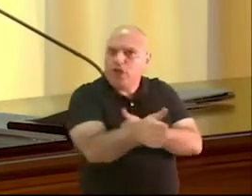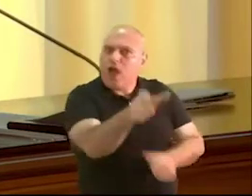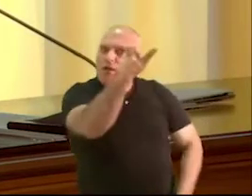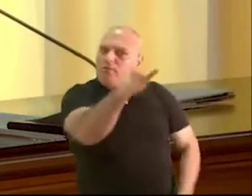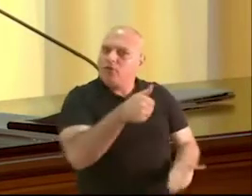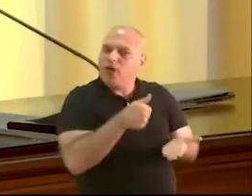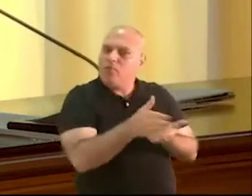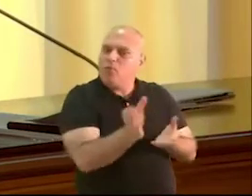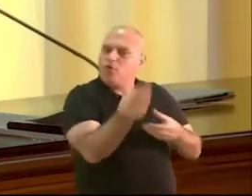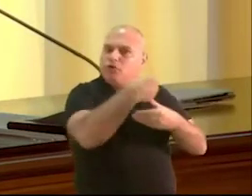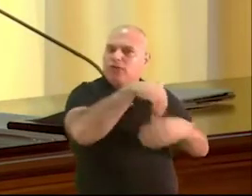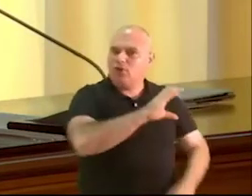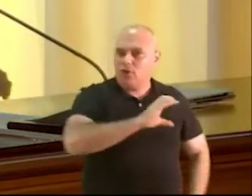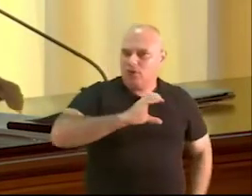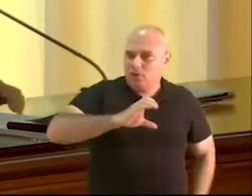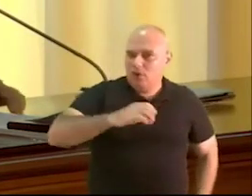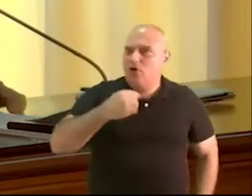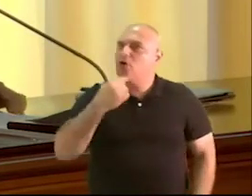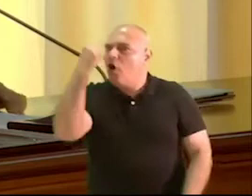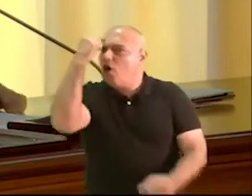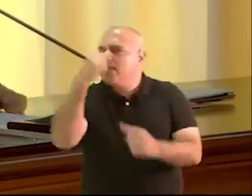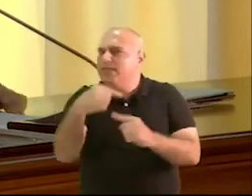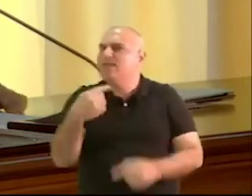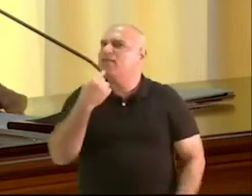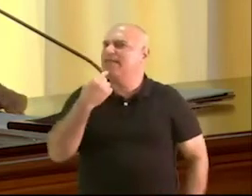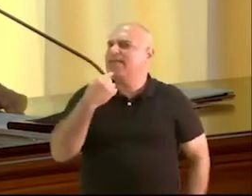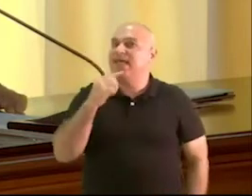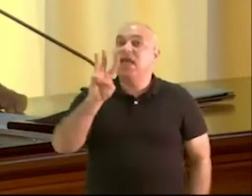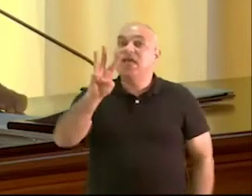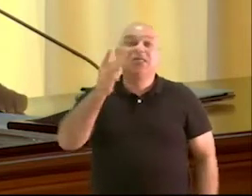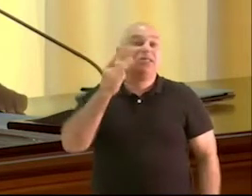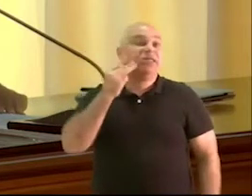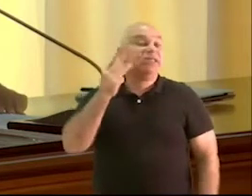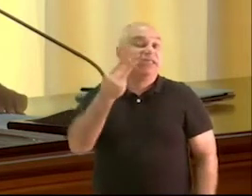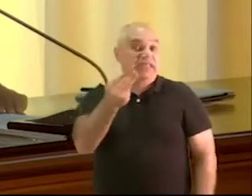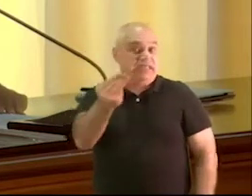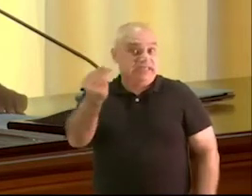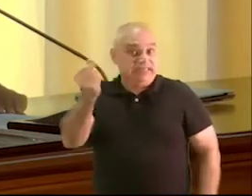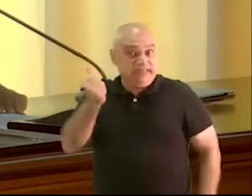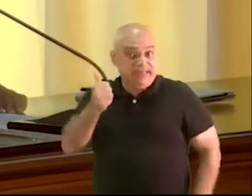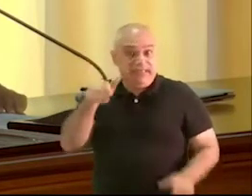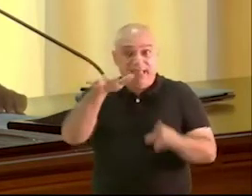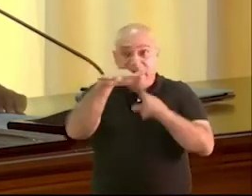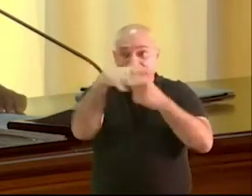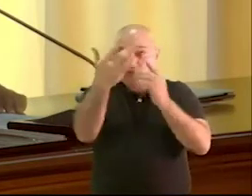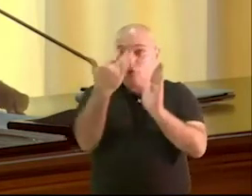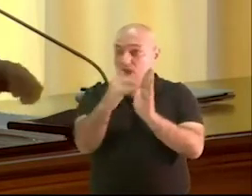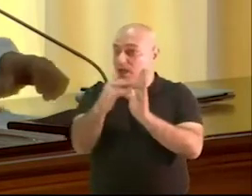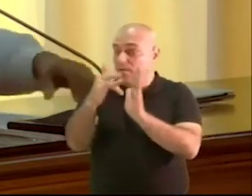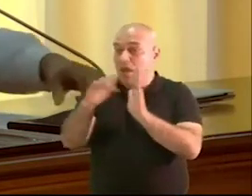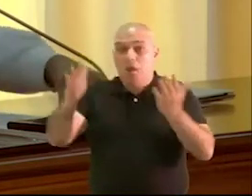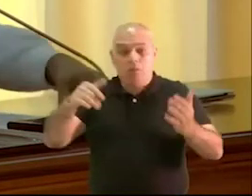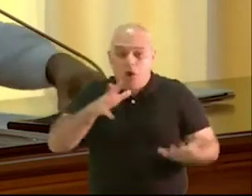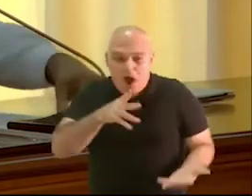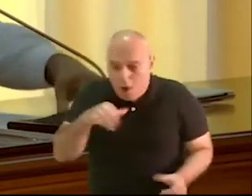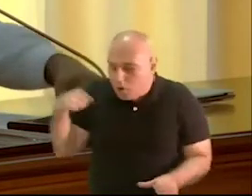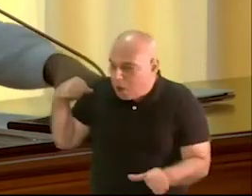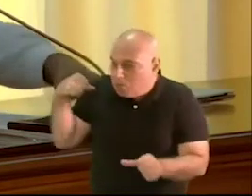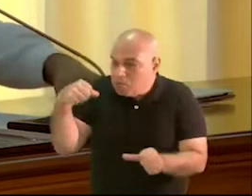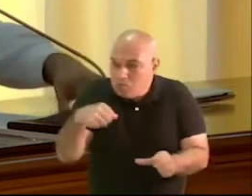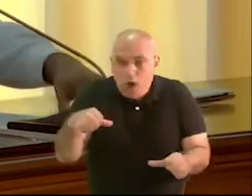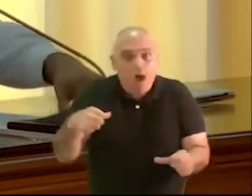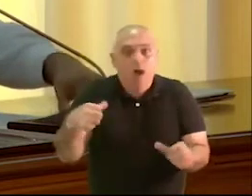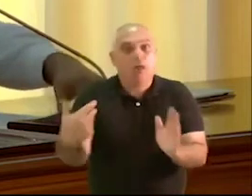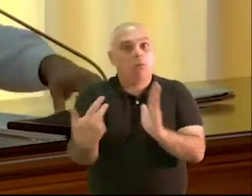para decir que en tres días explicaría la situación. Pero hoy nos encontramos con que habíamos presentado una comparecencia y la Presidenta,